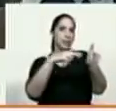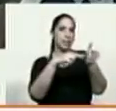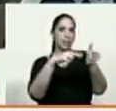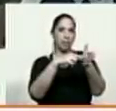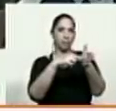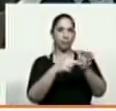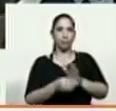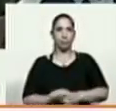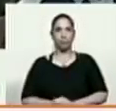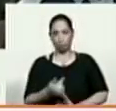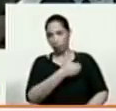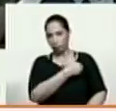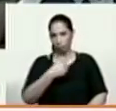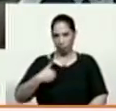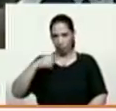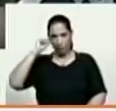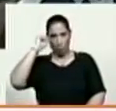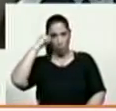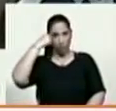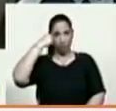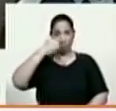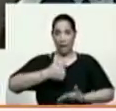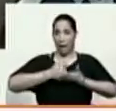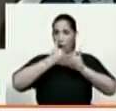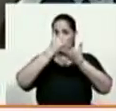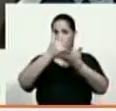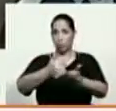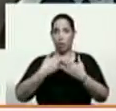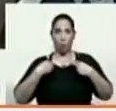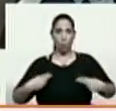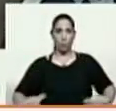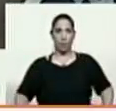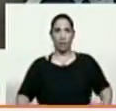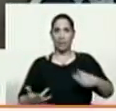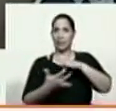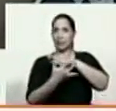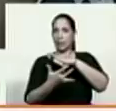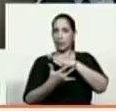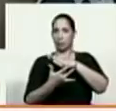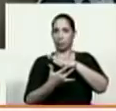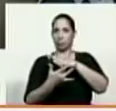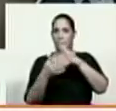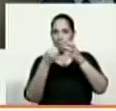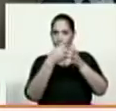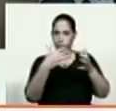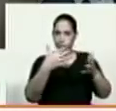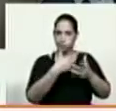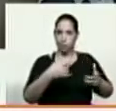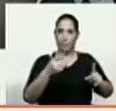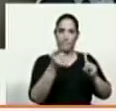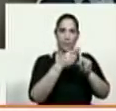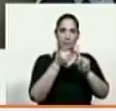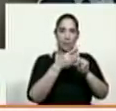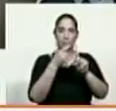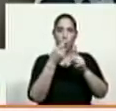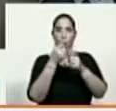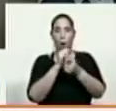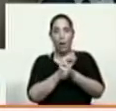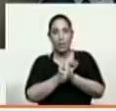yo quiero recordar que las ayudas humanitarias técnicamente se rigen por los principios de independencia